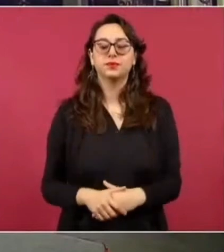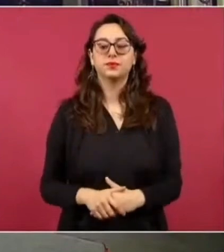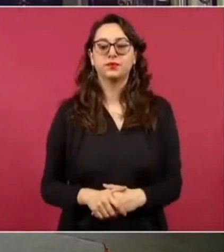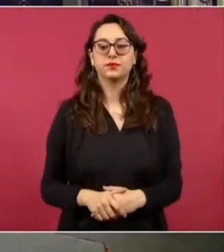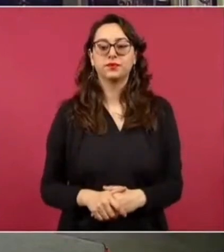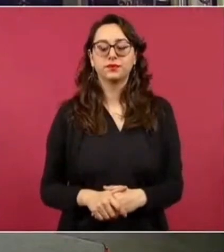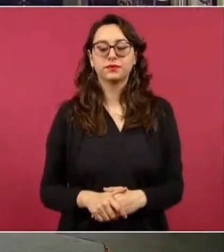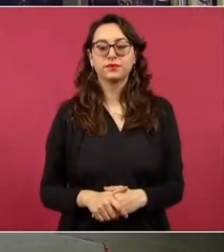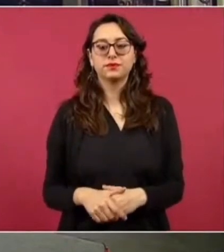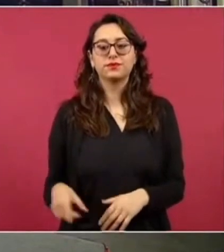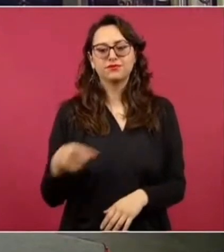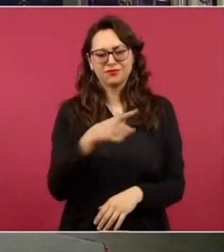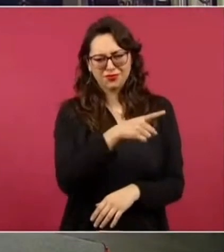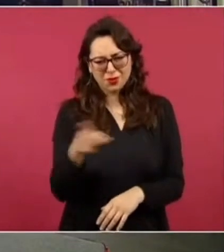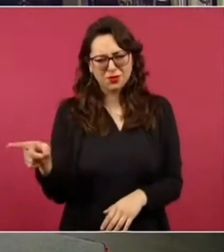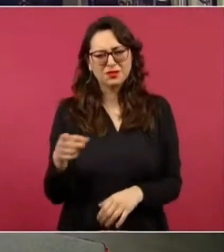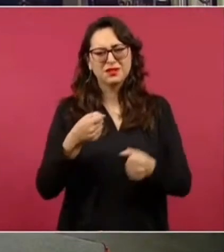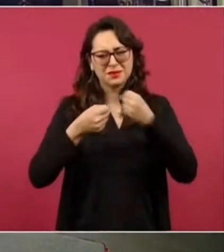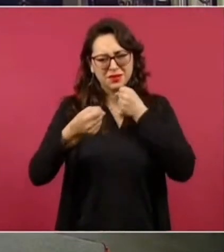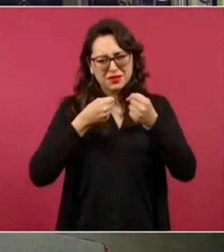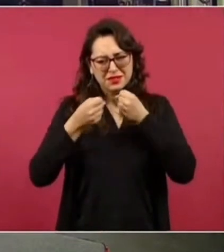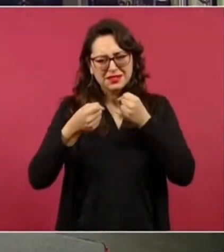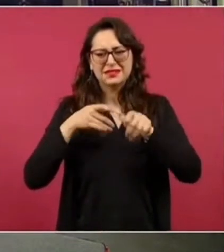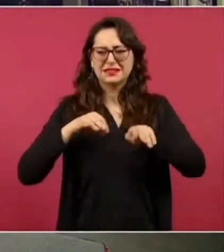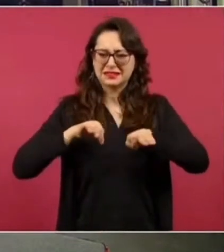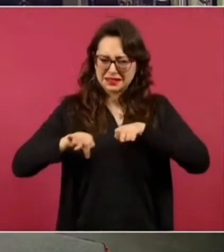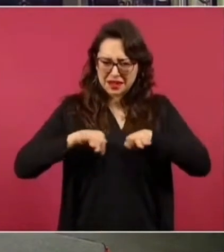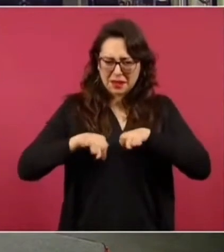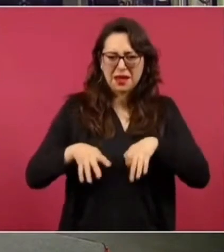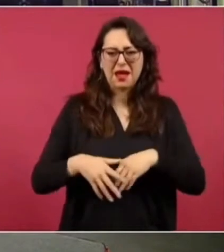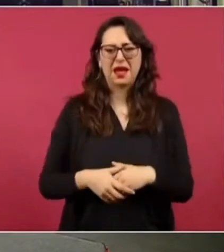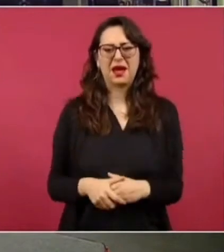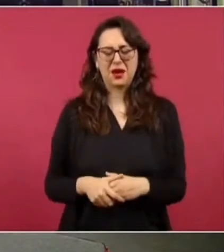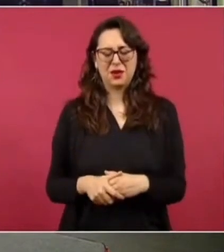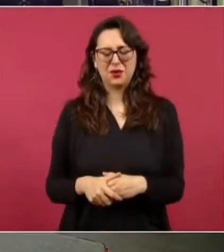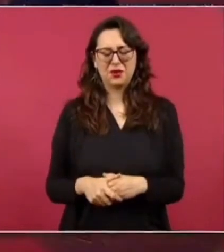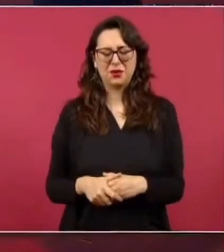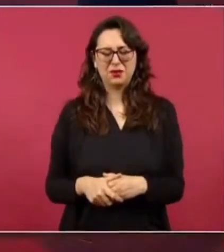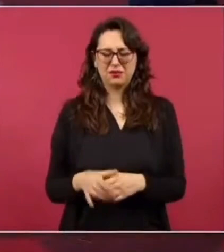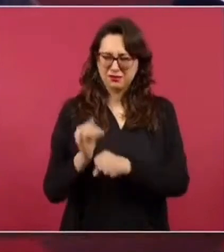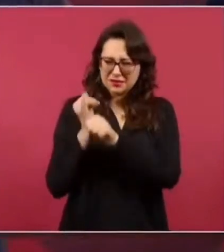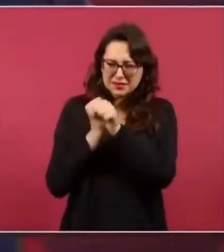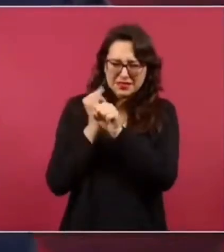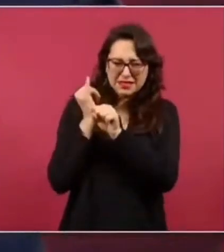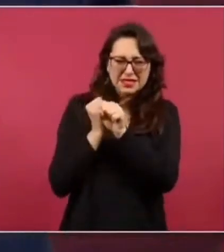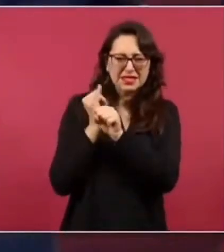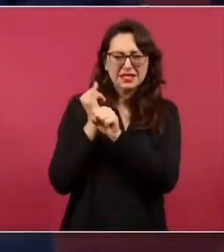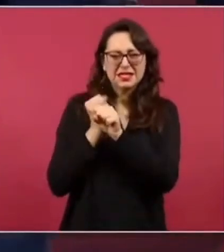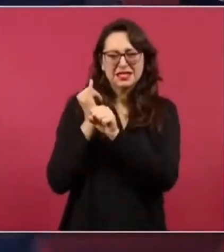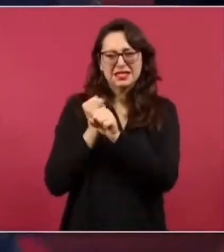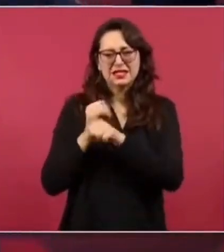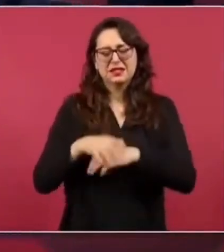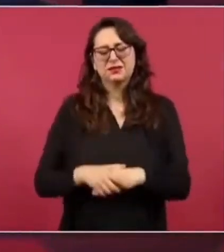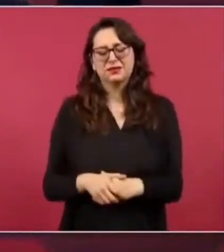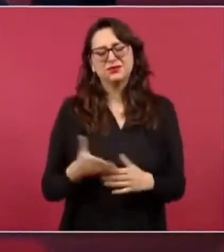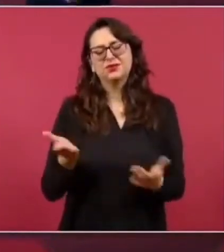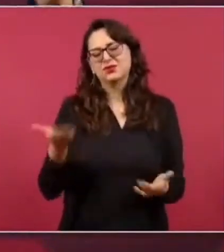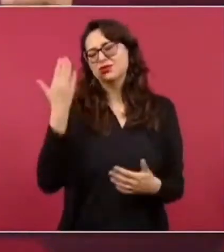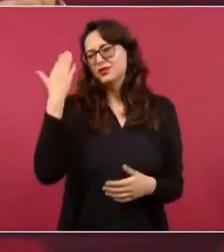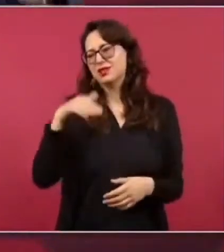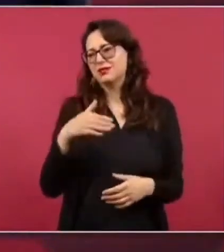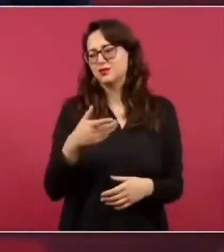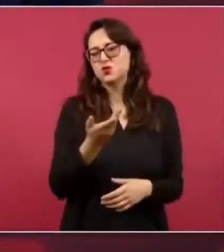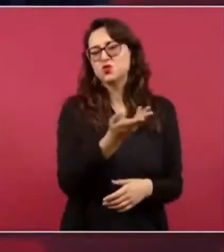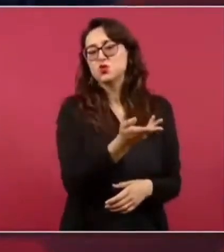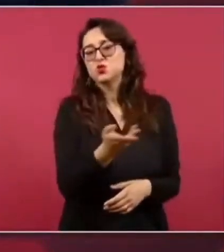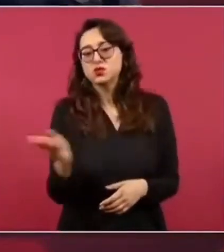hagan ustedes también su trabajo digo no ustedes no no no no ustedes son este muy aplicados o sea